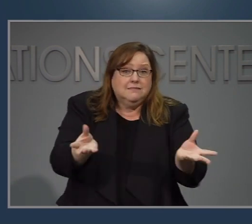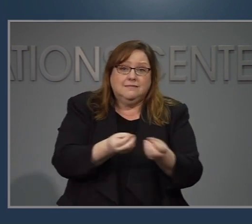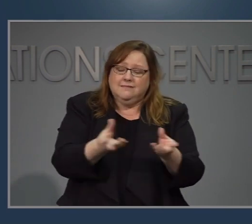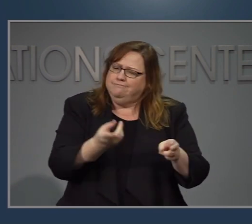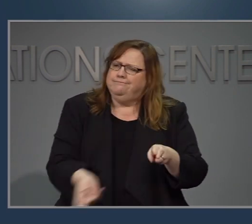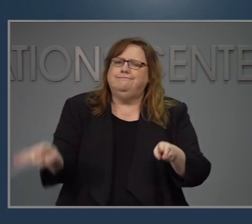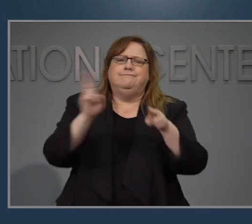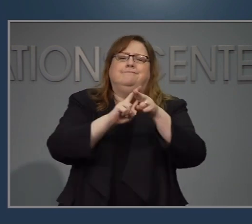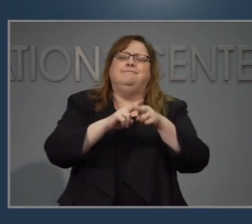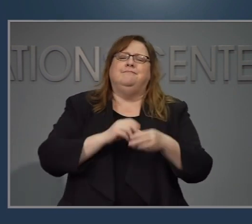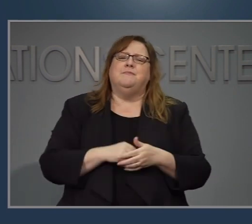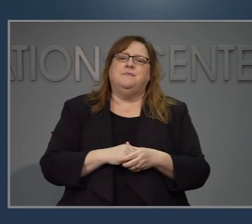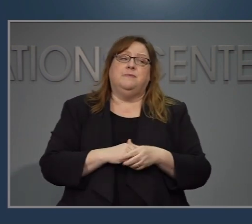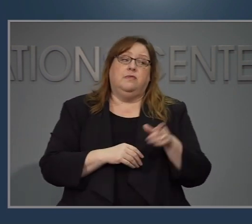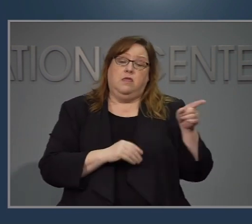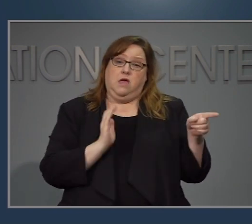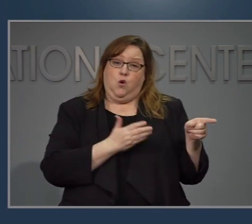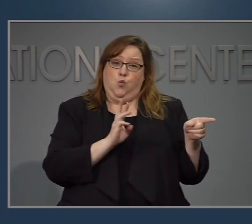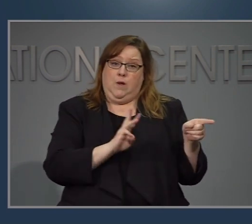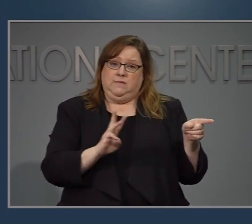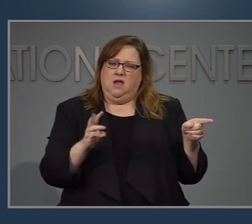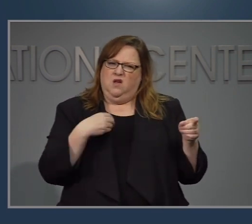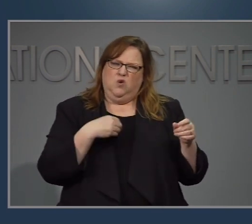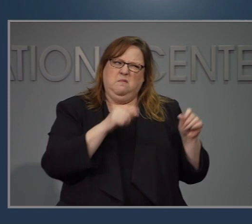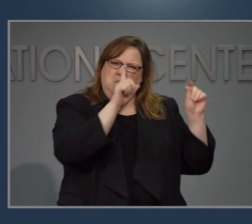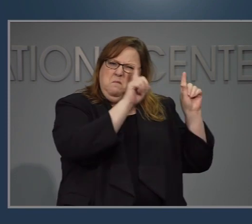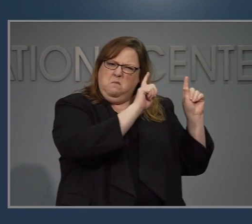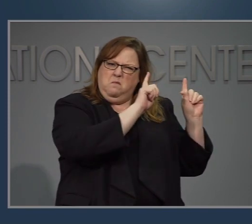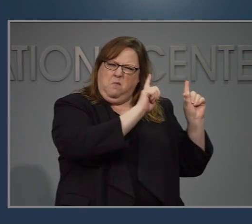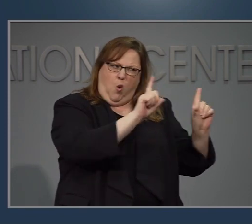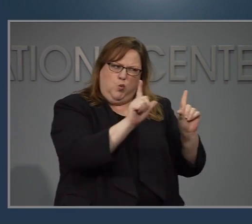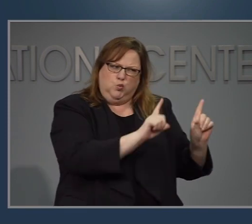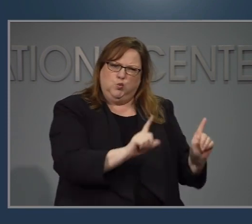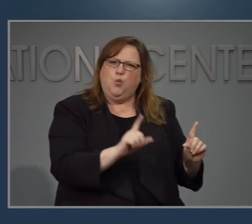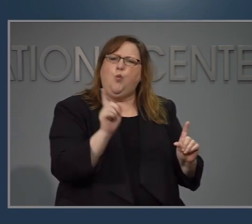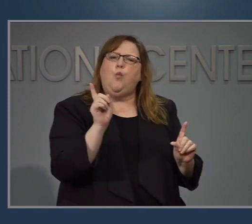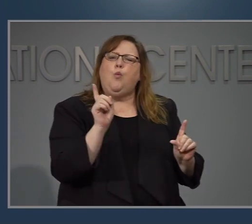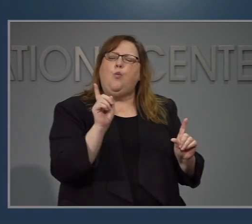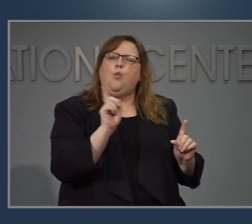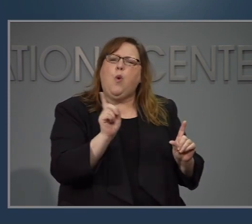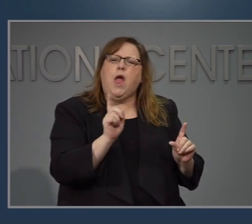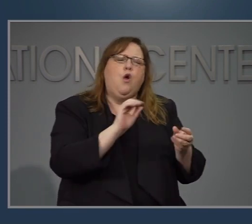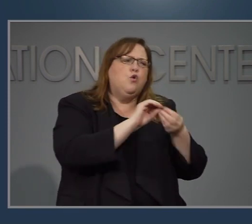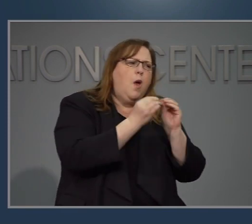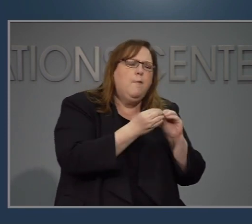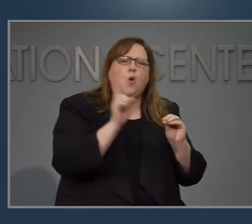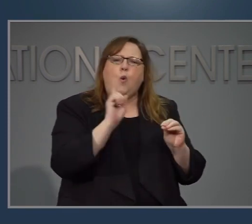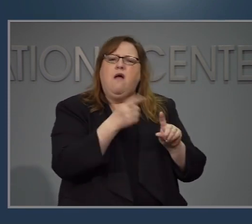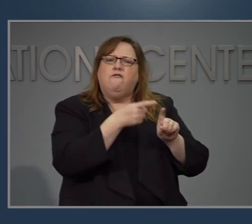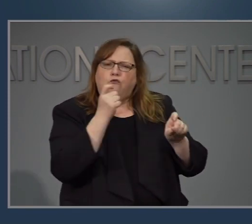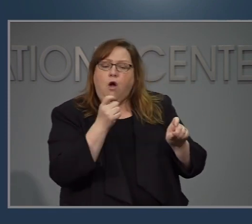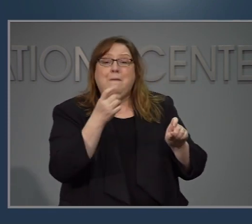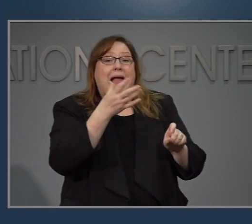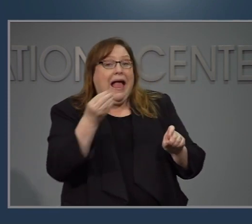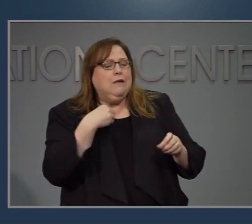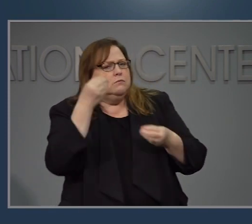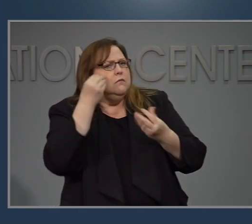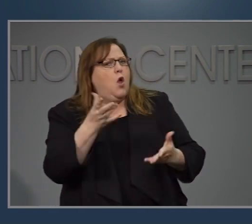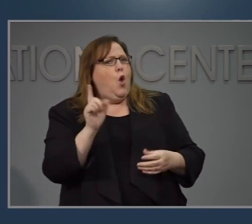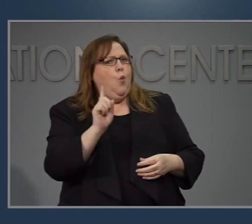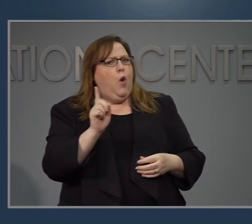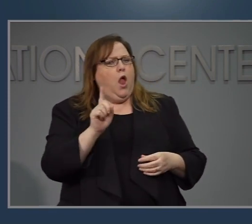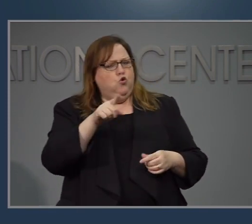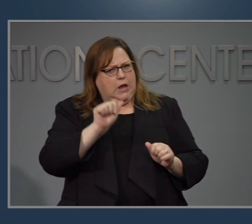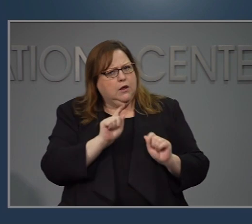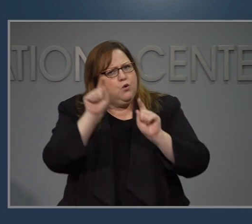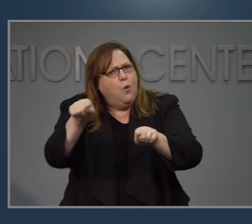página web y vamos a estar continuamente actualizando a partir del día de hoy hay más de trescientos lugares de sitios para